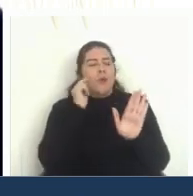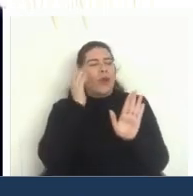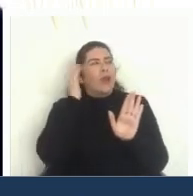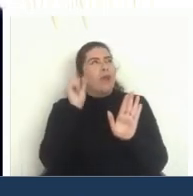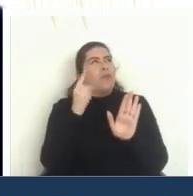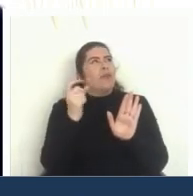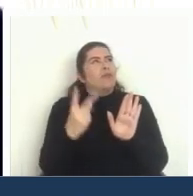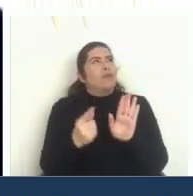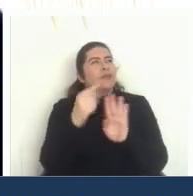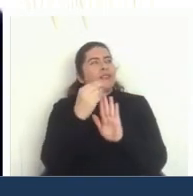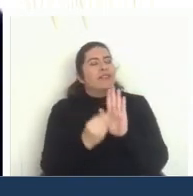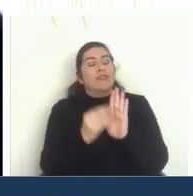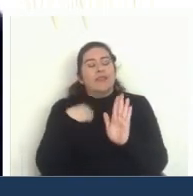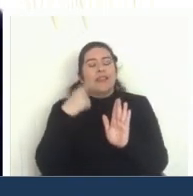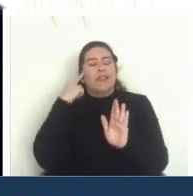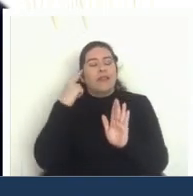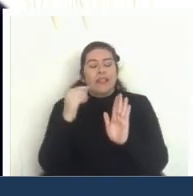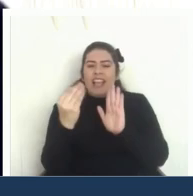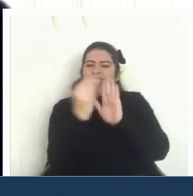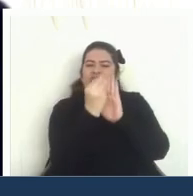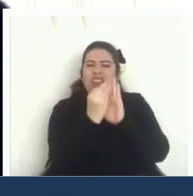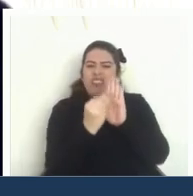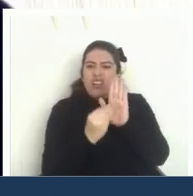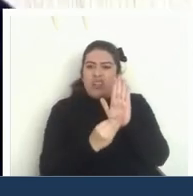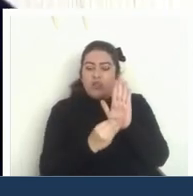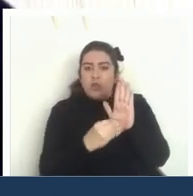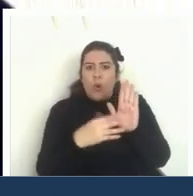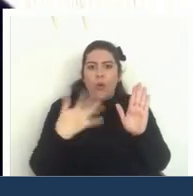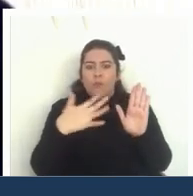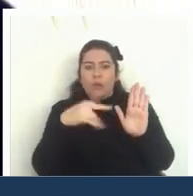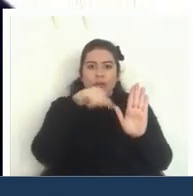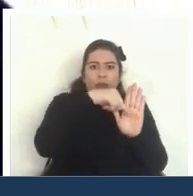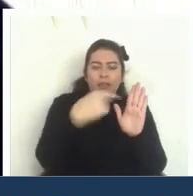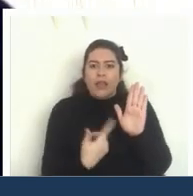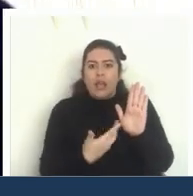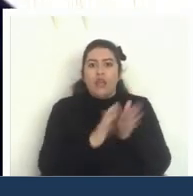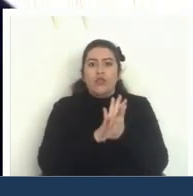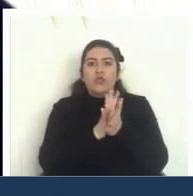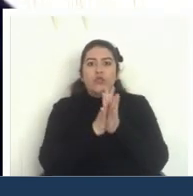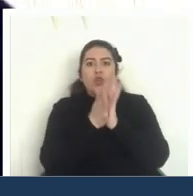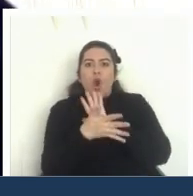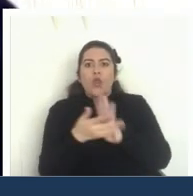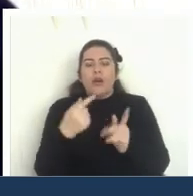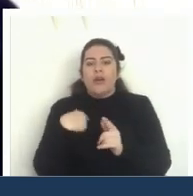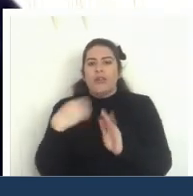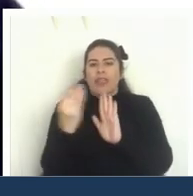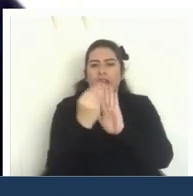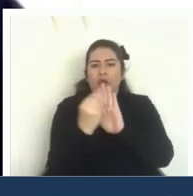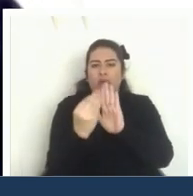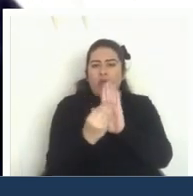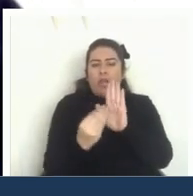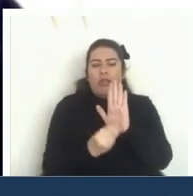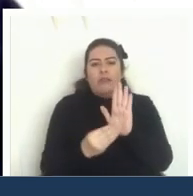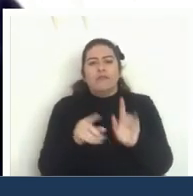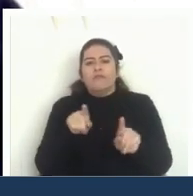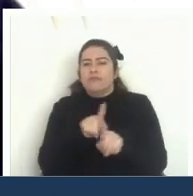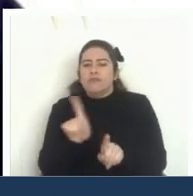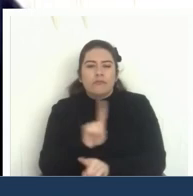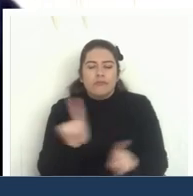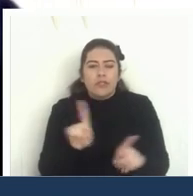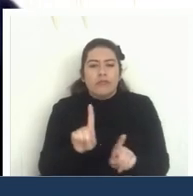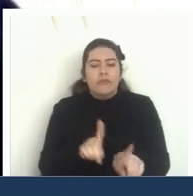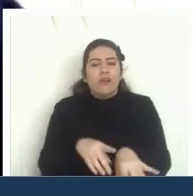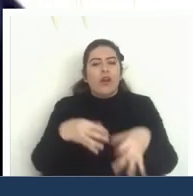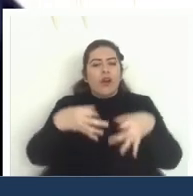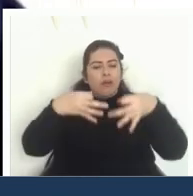tenemos que bajar las expectativas de la datificación de que no todo va a poder ser dicho en datos y que hay que estar bastante conformes con eso y seguir